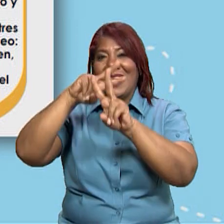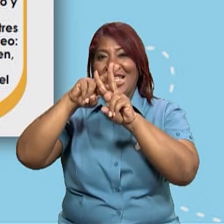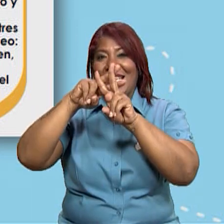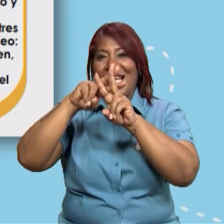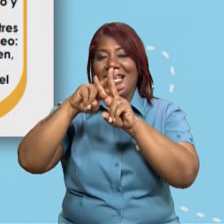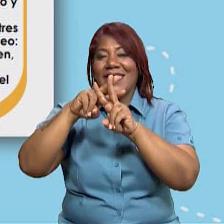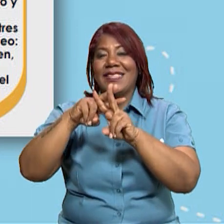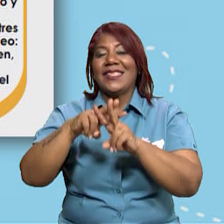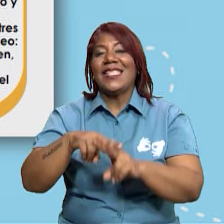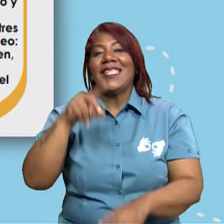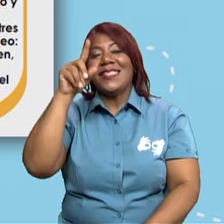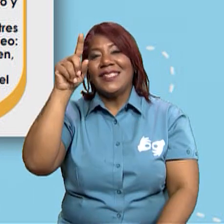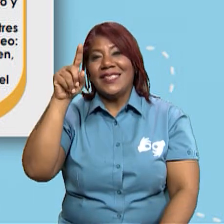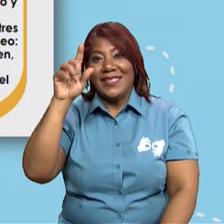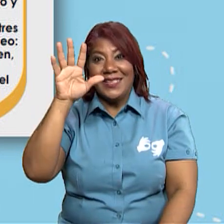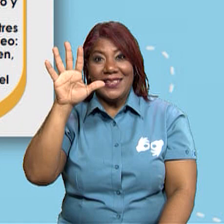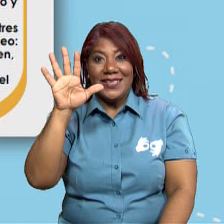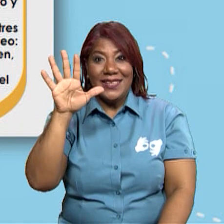del Instagram.